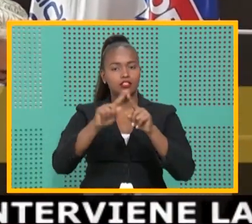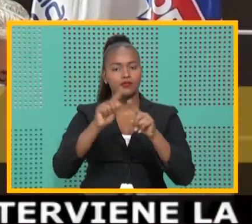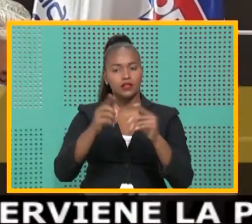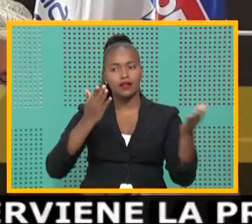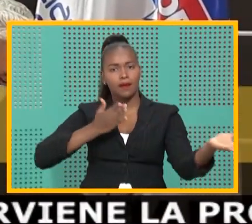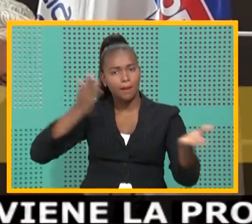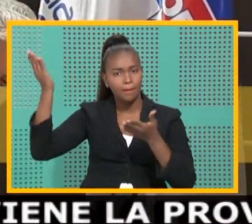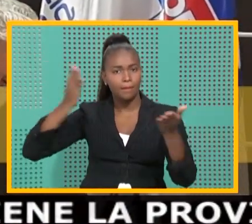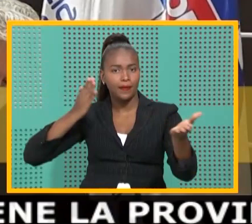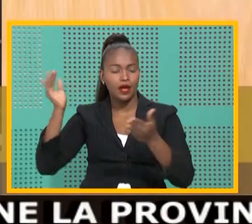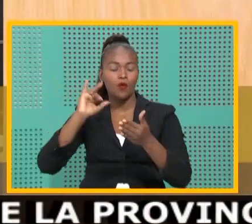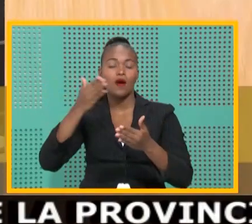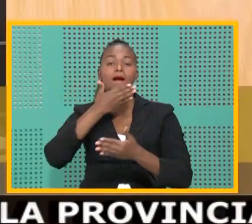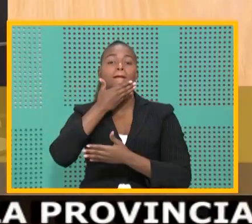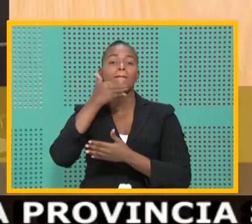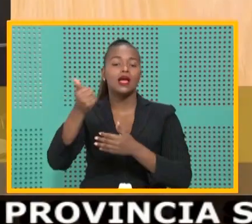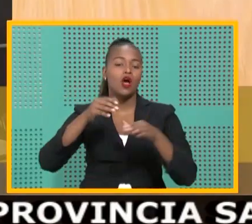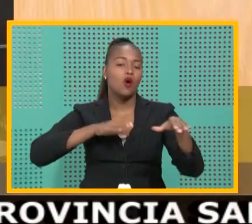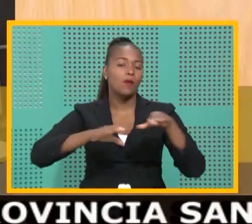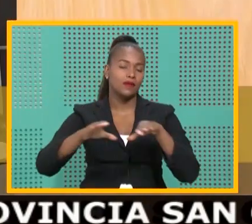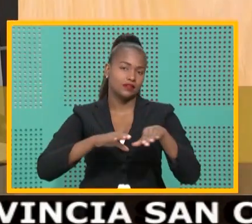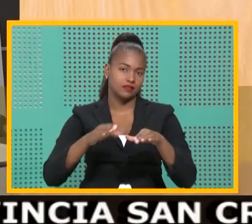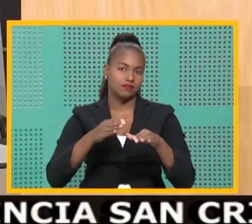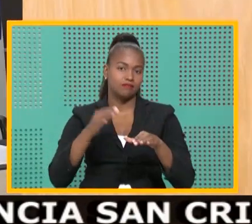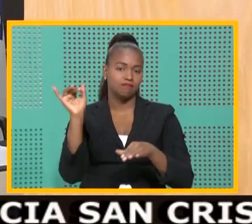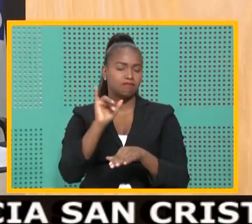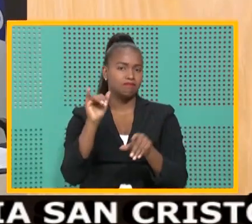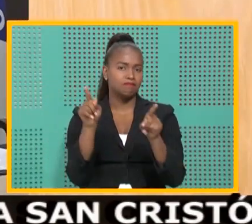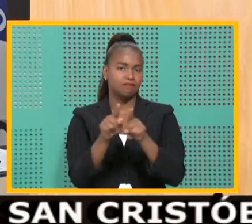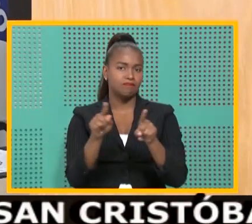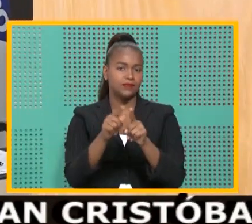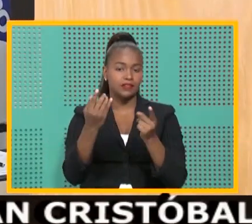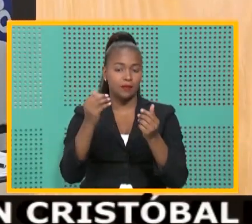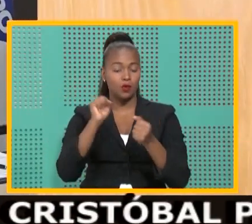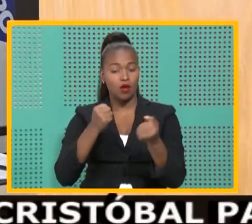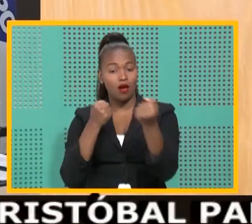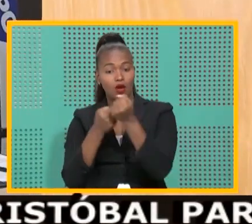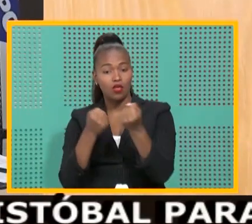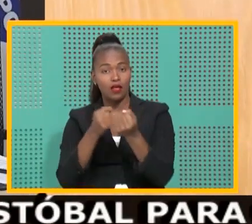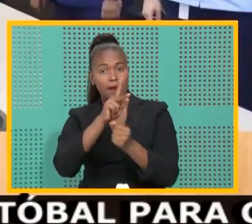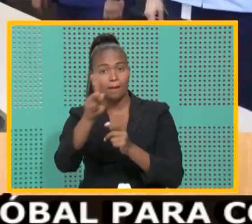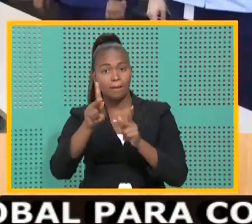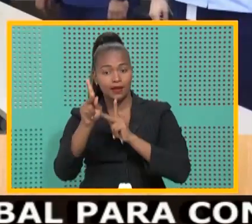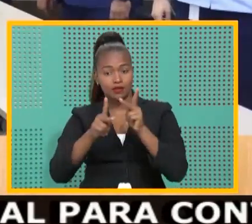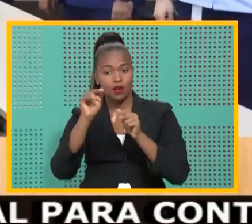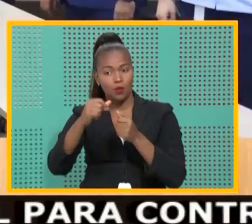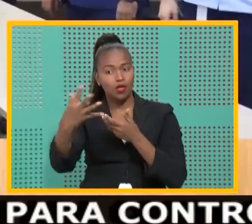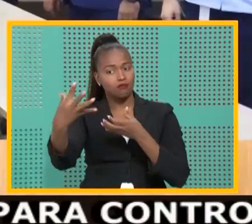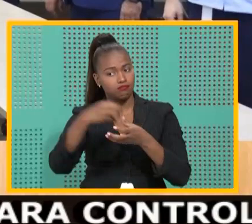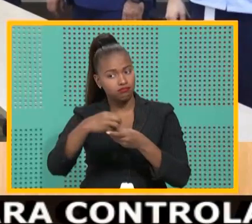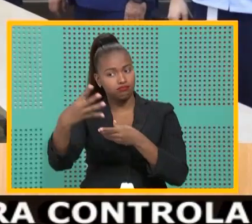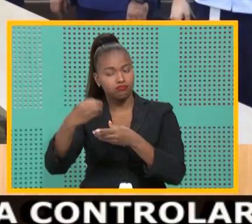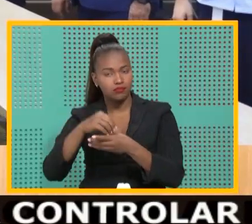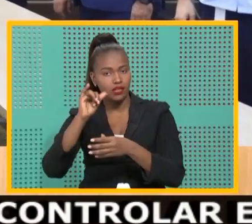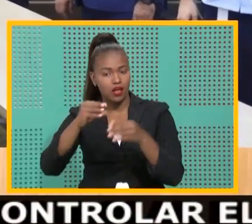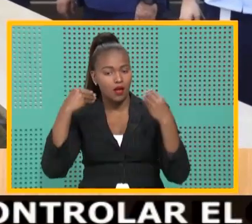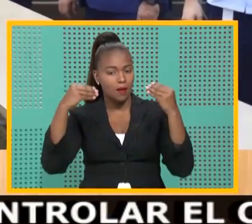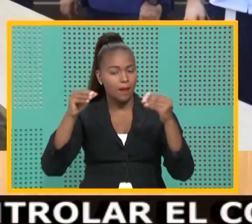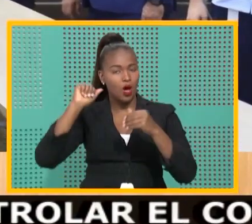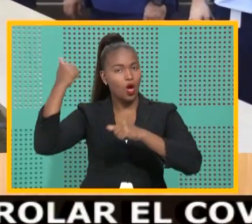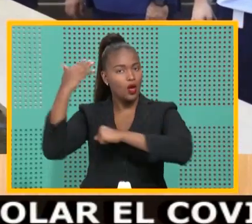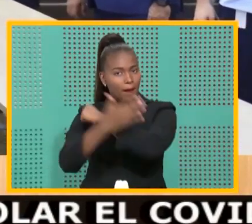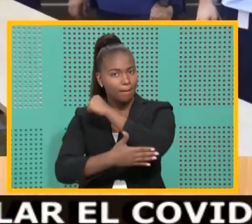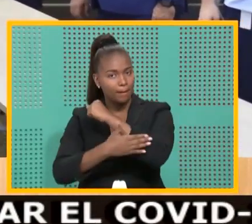las exportaciones y lograr una mayor competitividad. Asimismo, ofrecer a los actores que participen en operaciones de comercio exterior